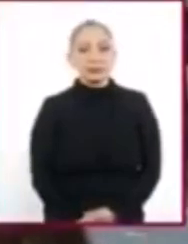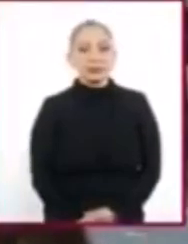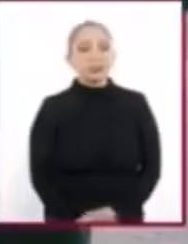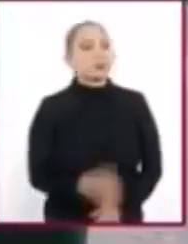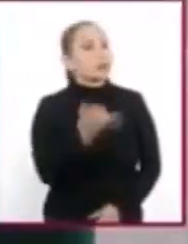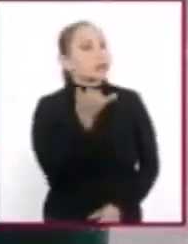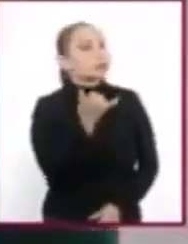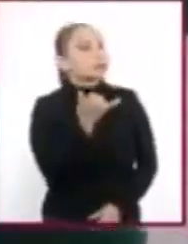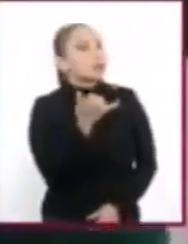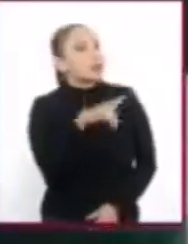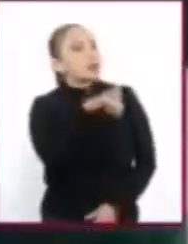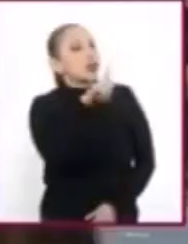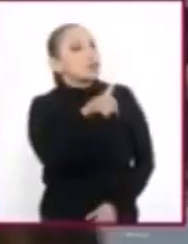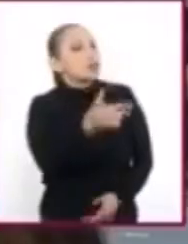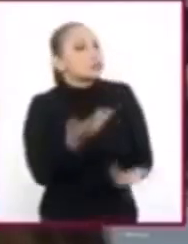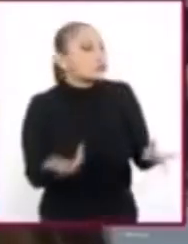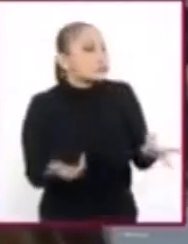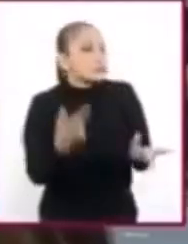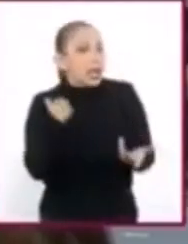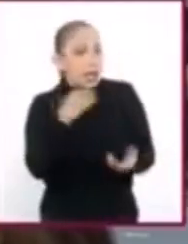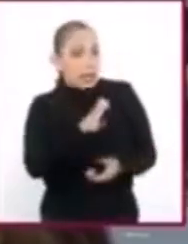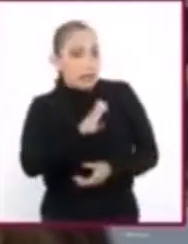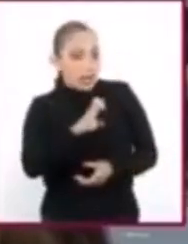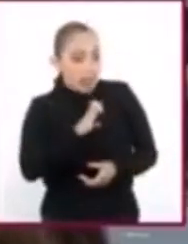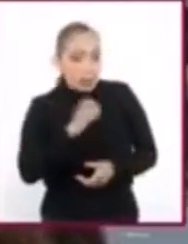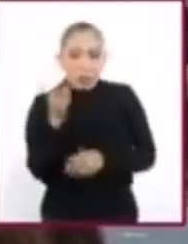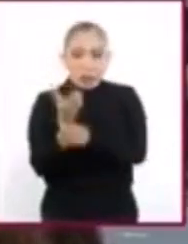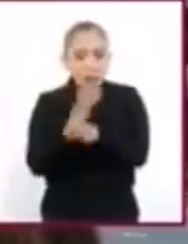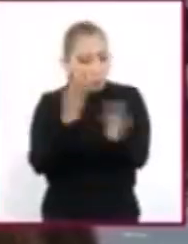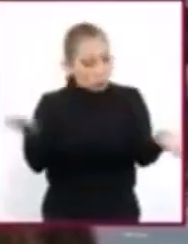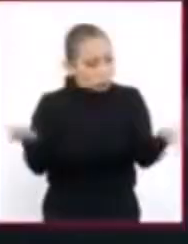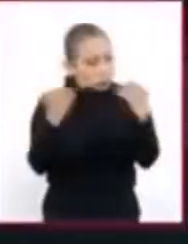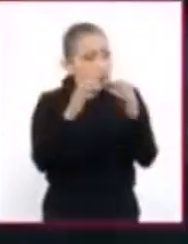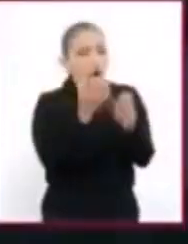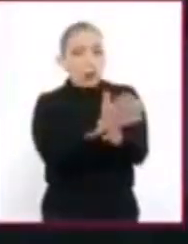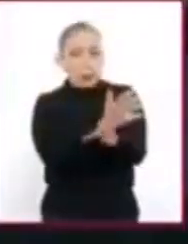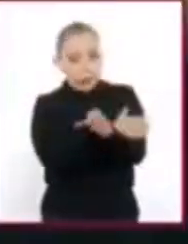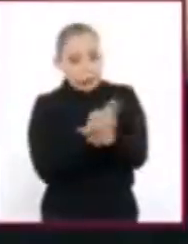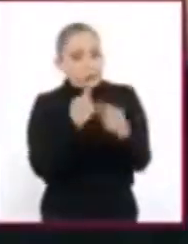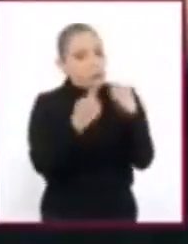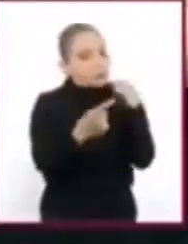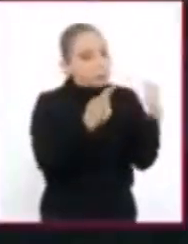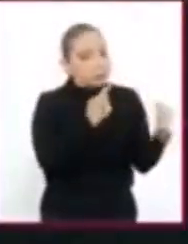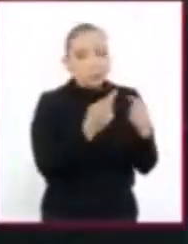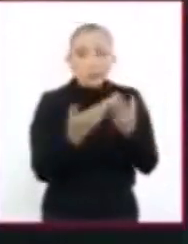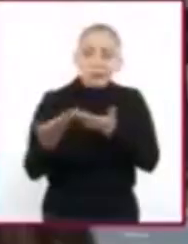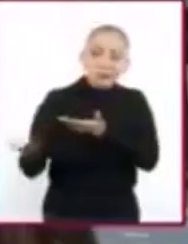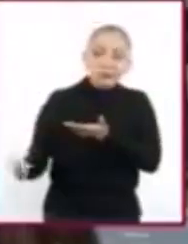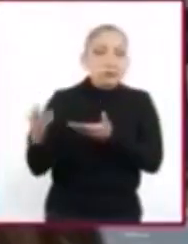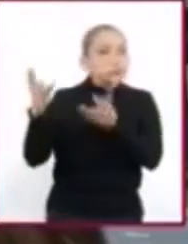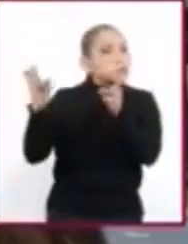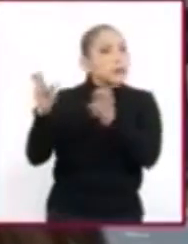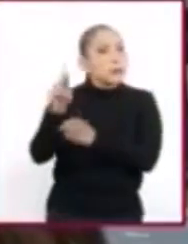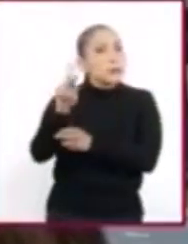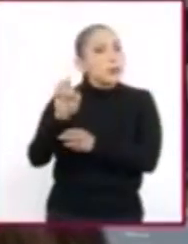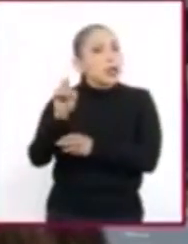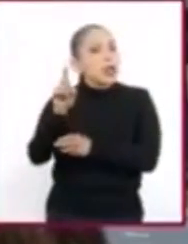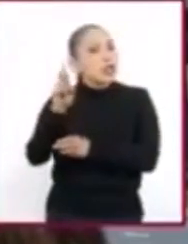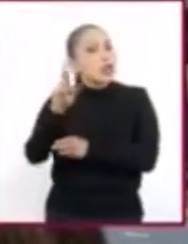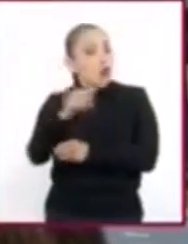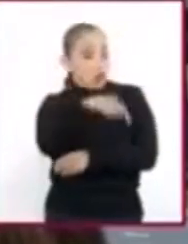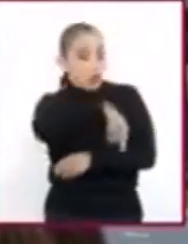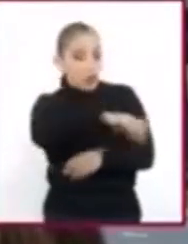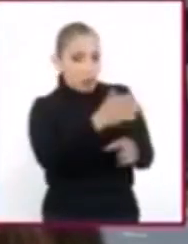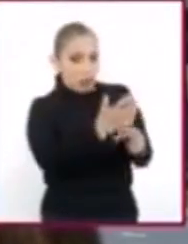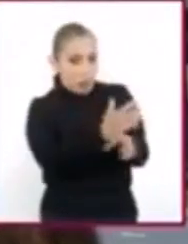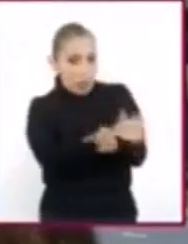Y después de todo, el entrenador invitó a todos sus compañeros a dialogar sobre el caso de Pedro. Los compañeros